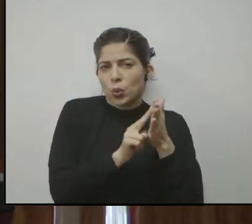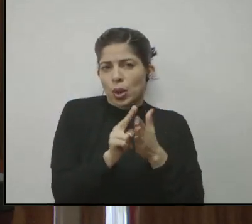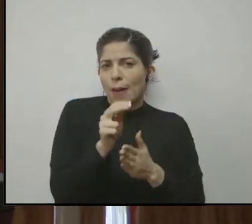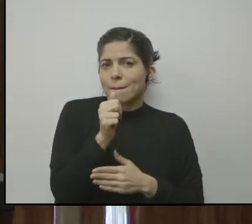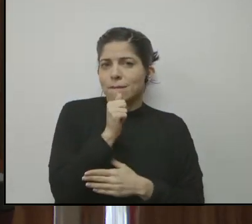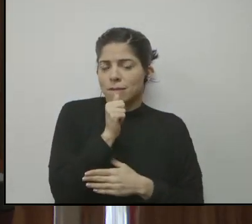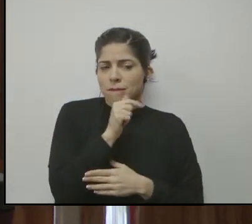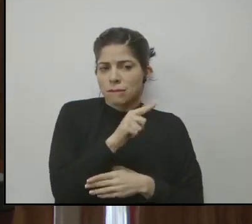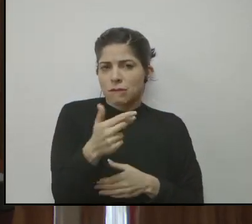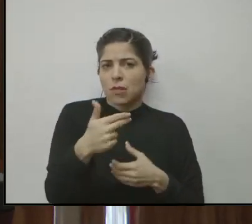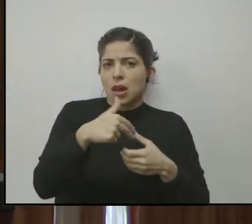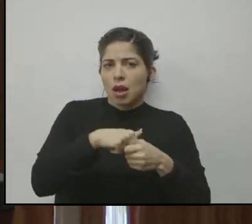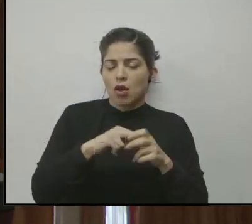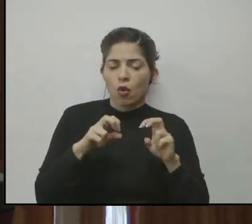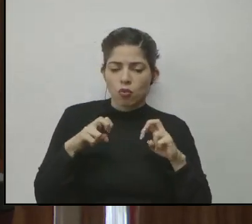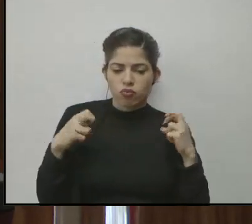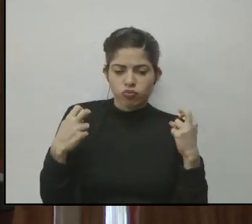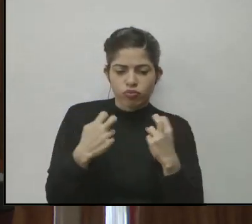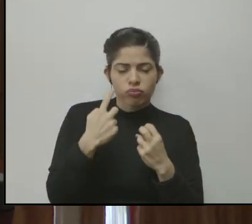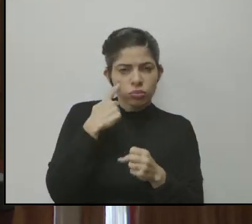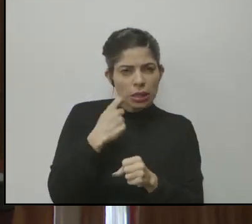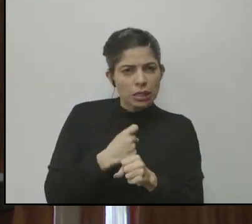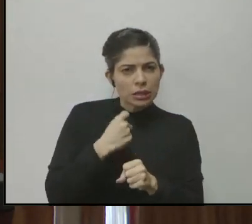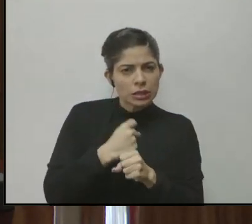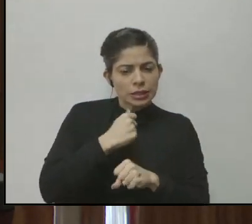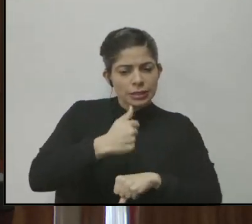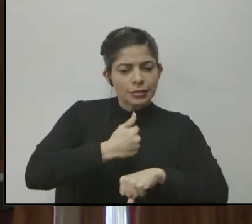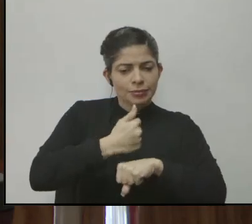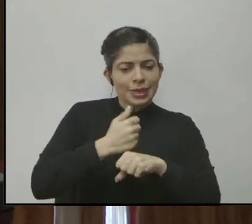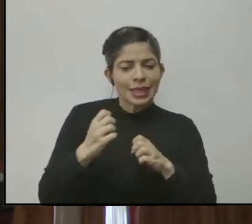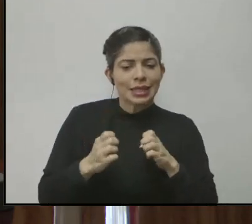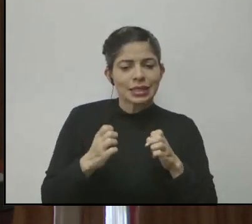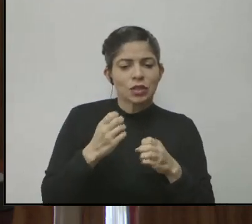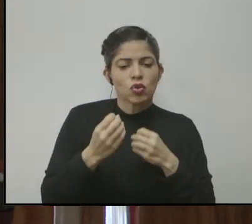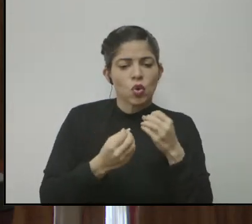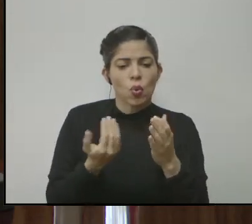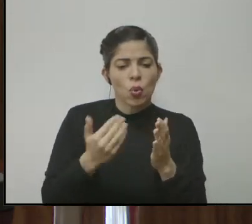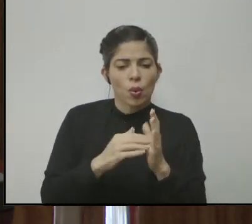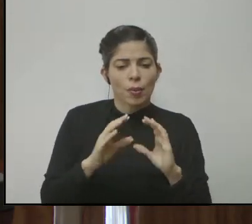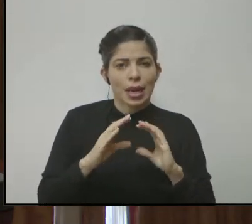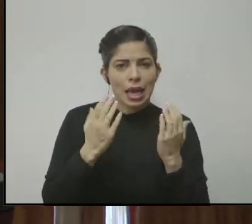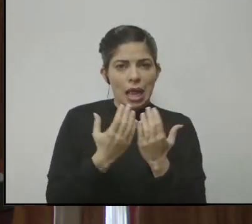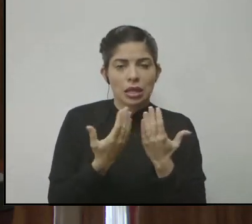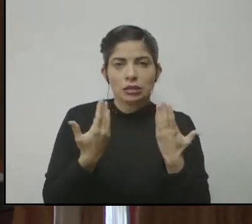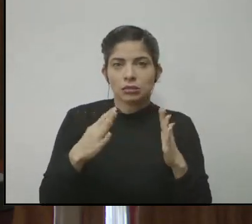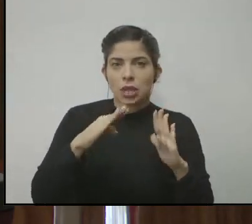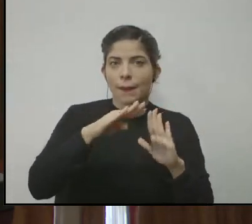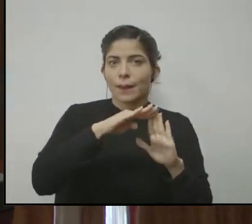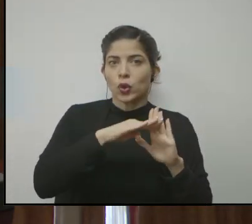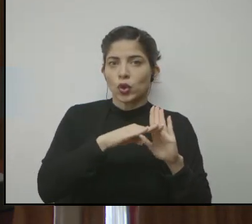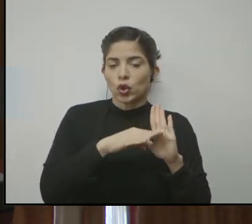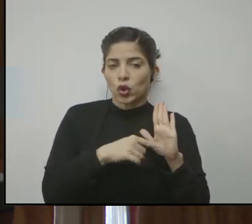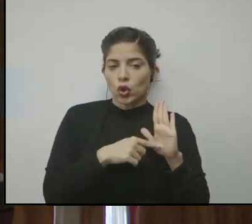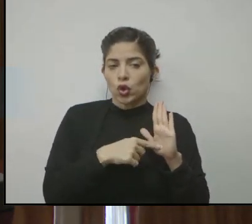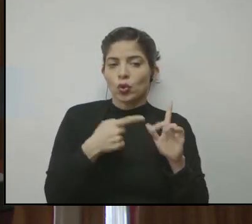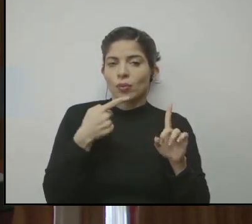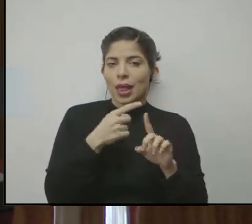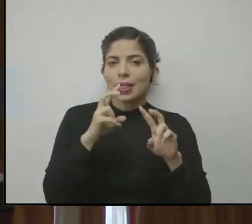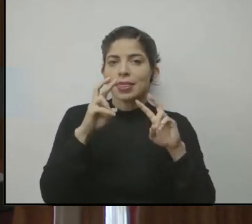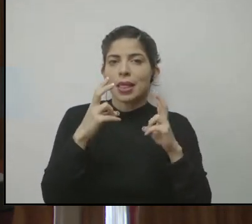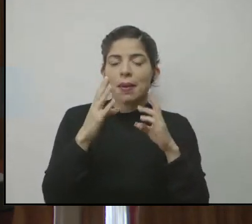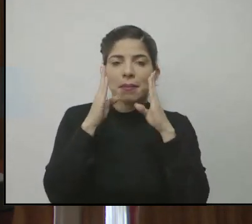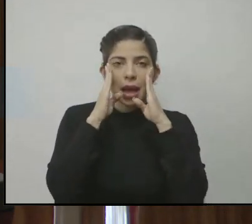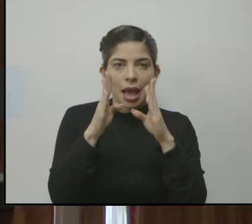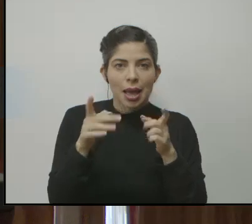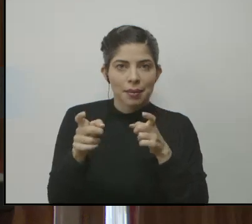privadas en nuestra mesa de trabajo en la estrategia de regresar. han elaborado los protocolos para el tema de la atención